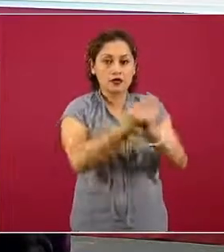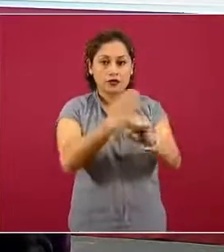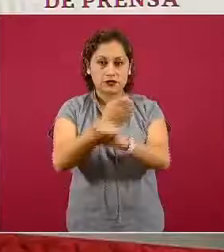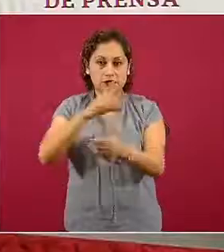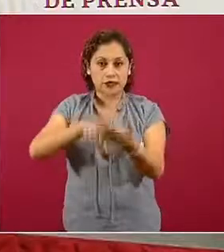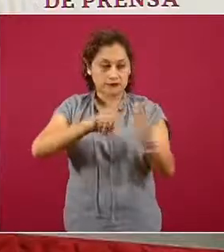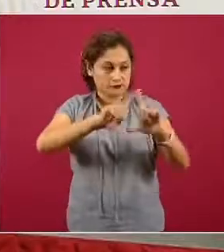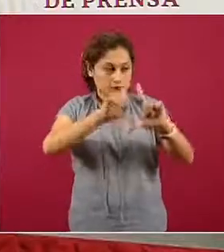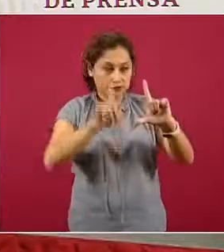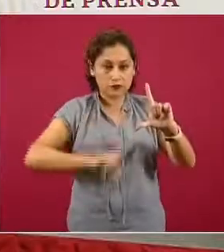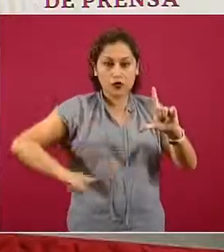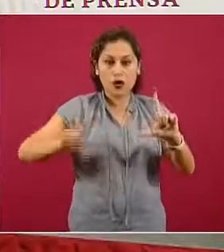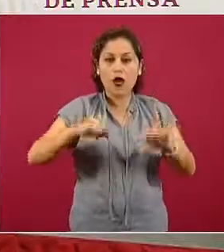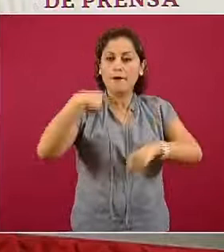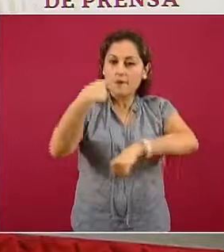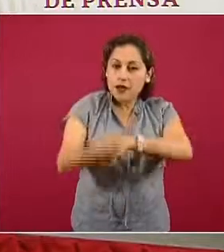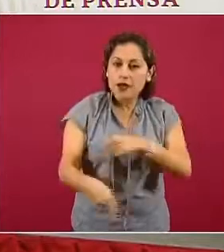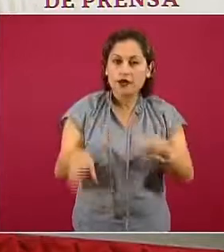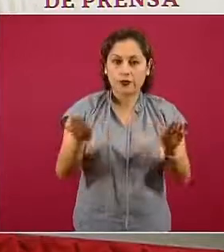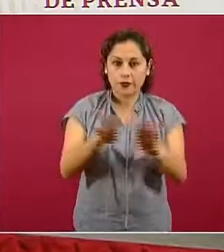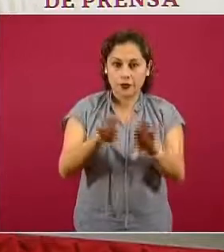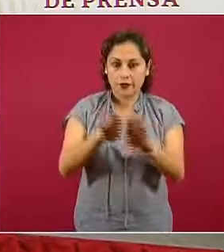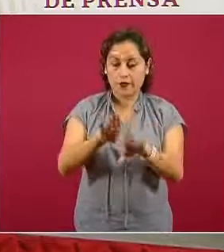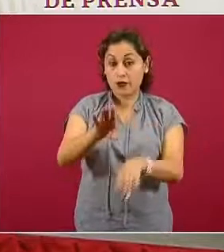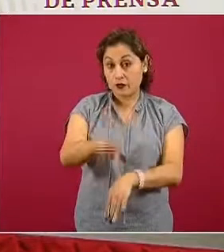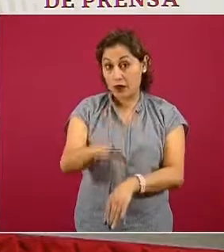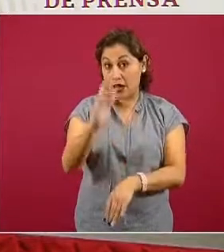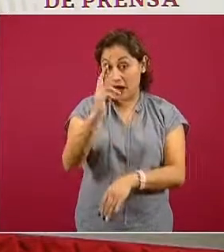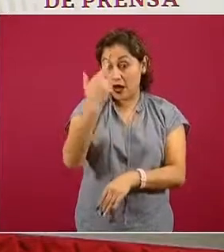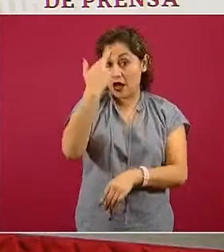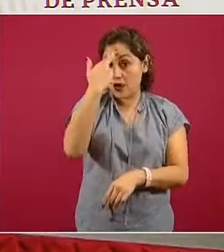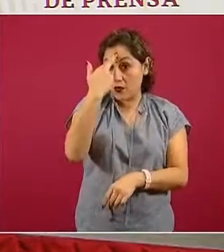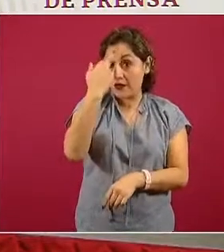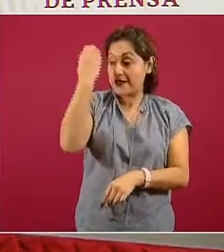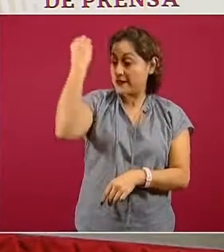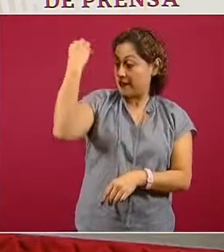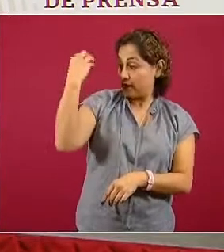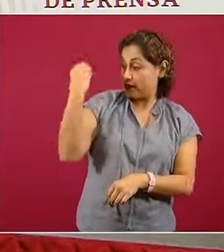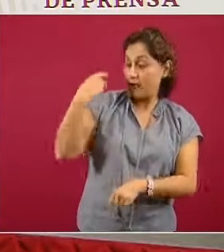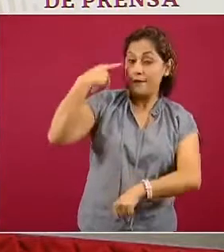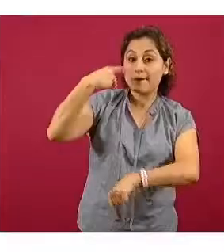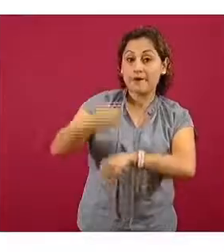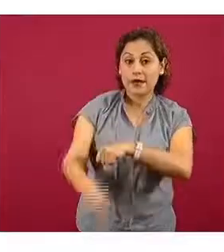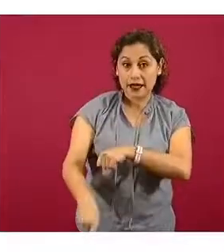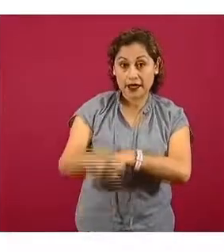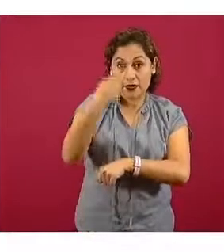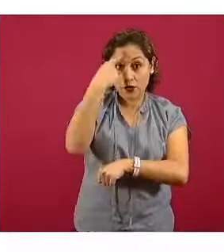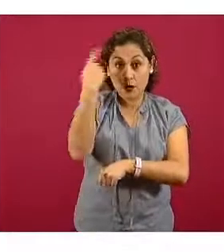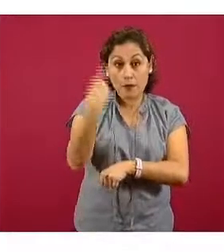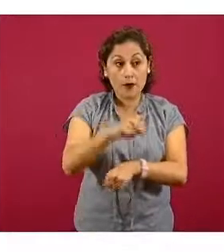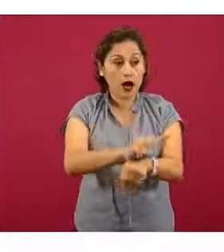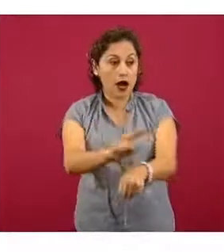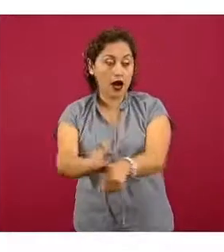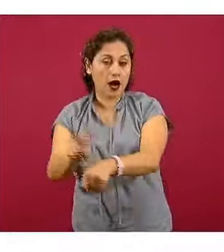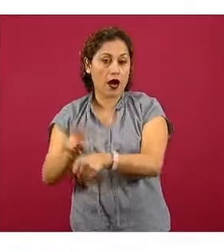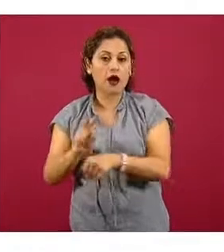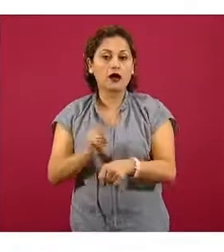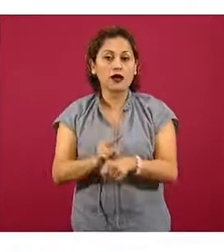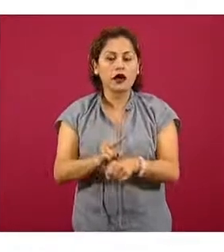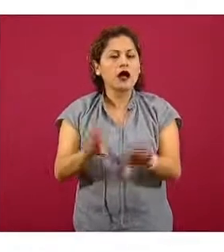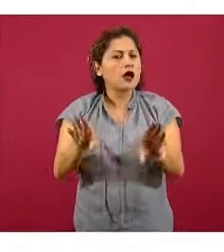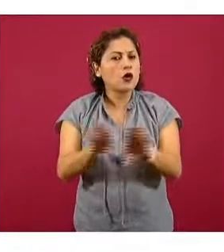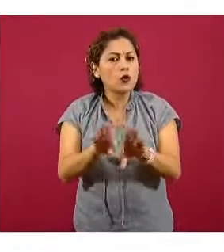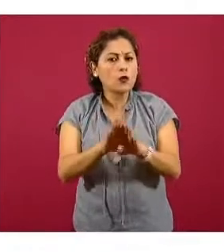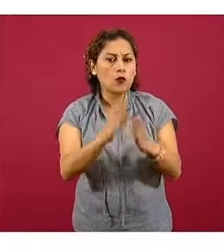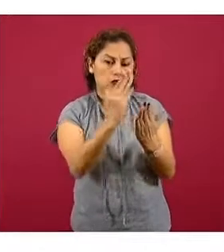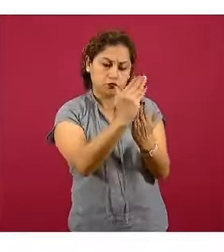encuentra. Y también recordándole que cuando hablamos de un semáforo de riesgo epidémico, precisamente el objetivo del mismo es a través de un instrumento